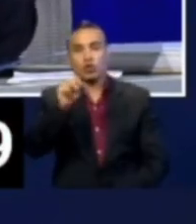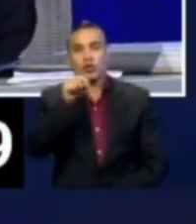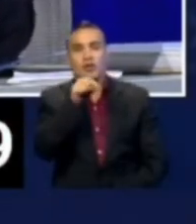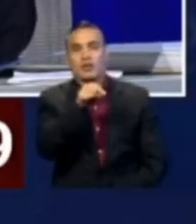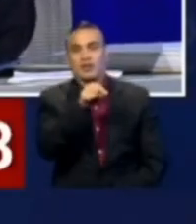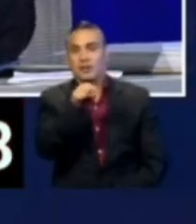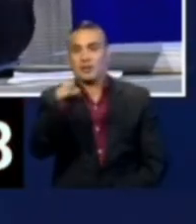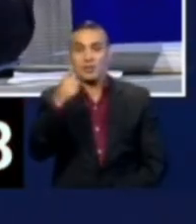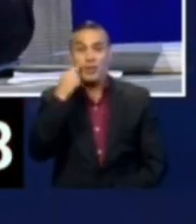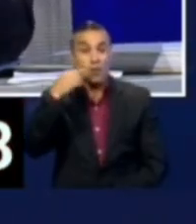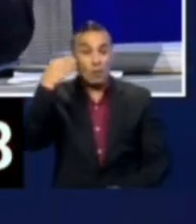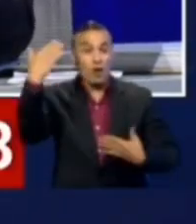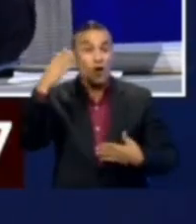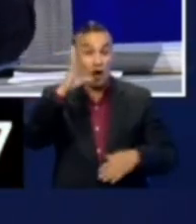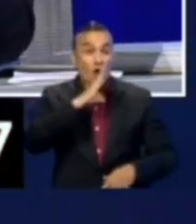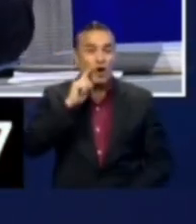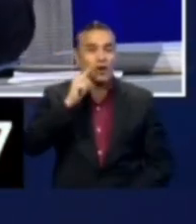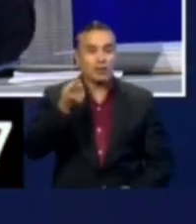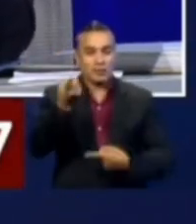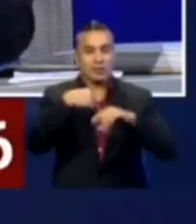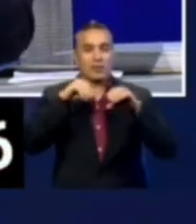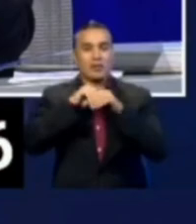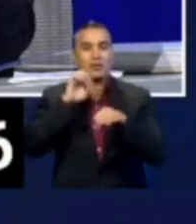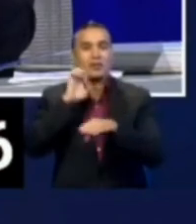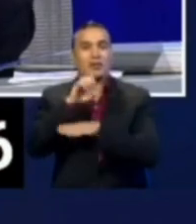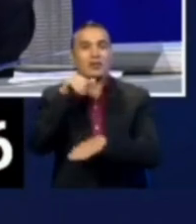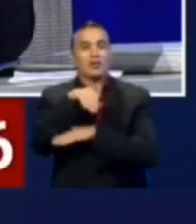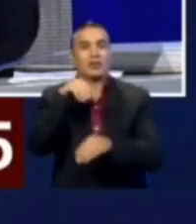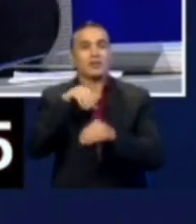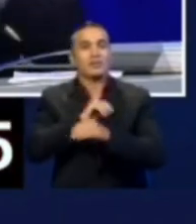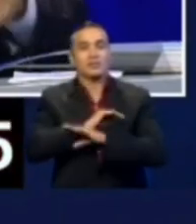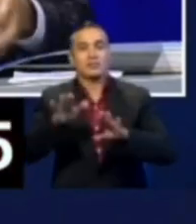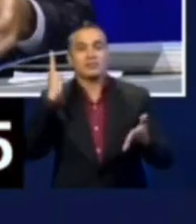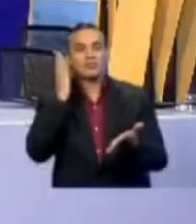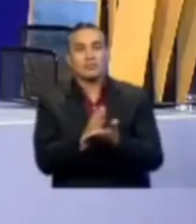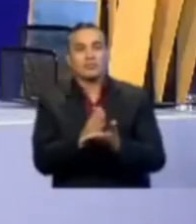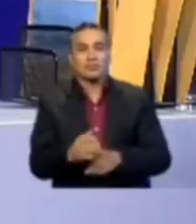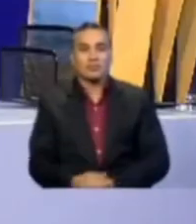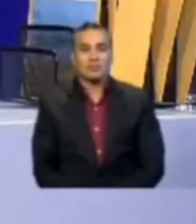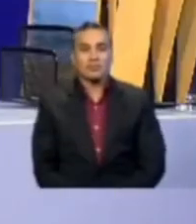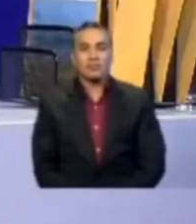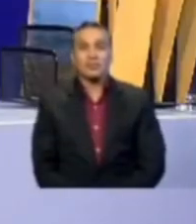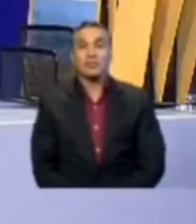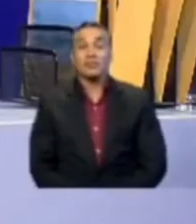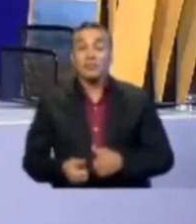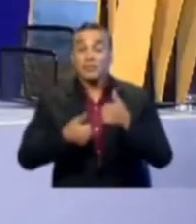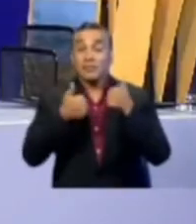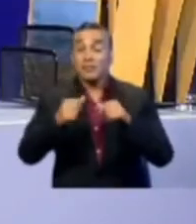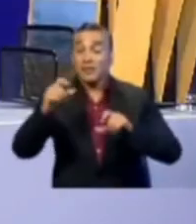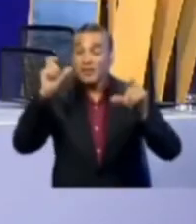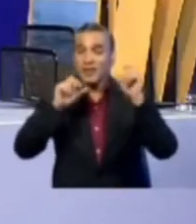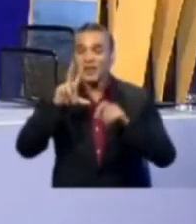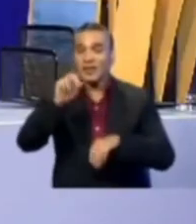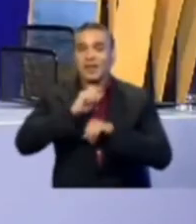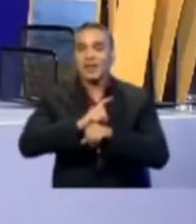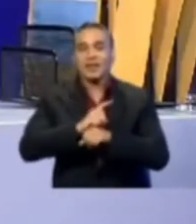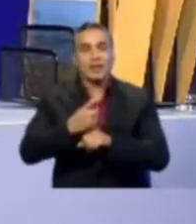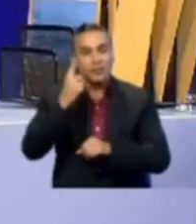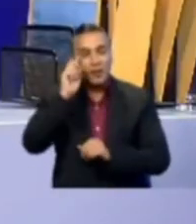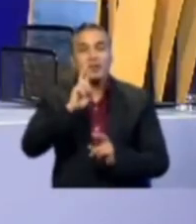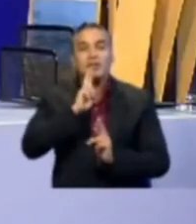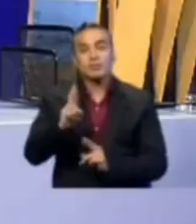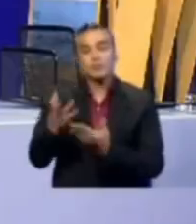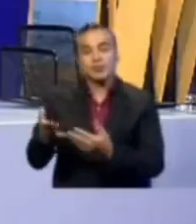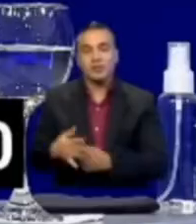y a tu padre político que regresen al poder en el Ecuador. Candidato Arauz tiene 30 segundos para su